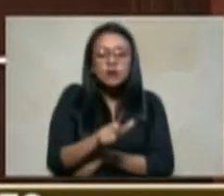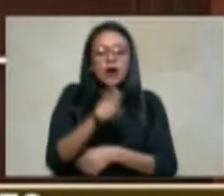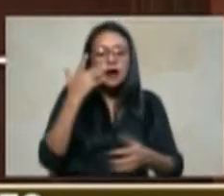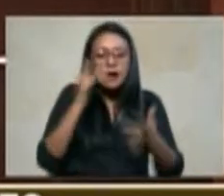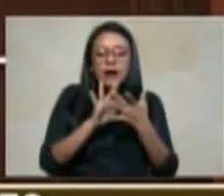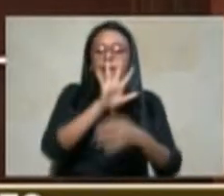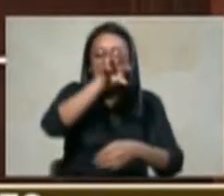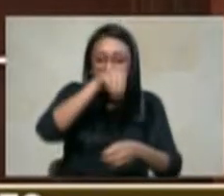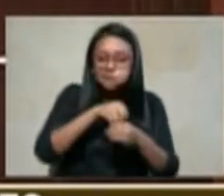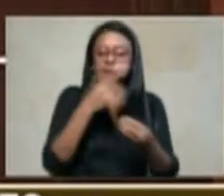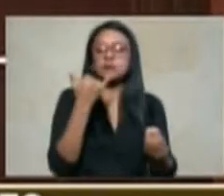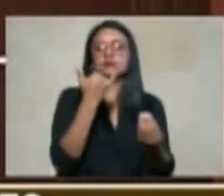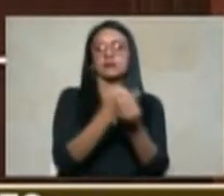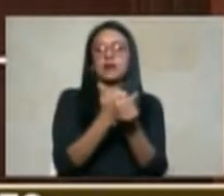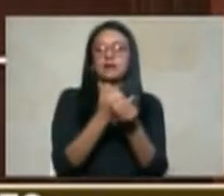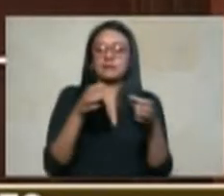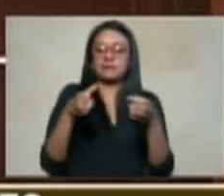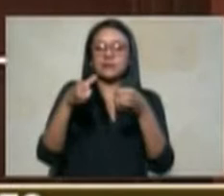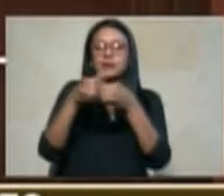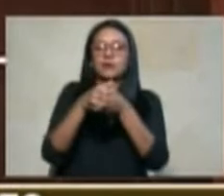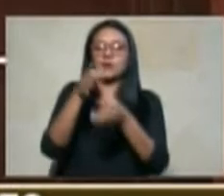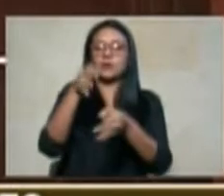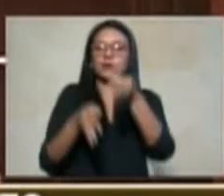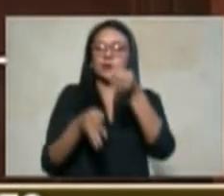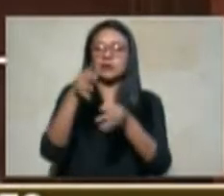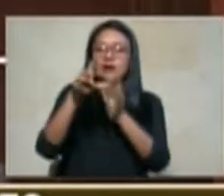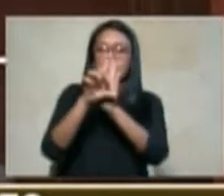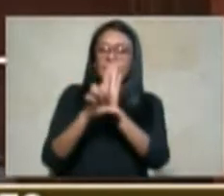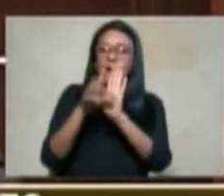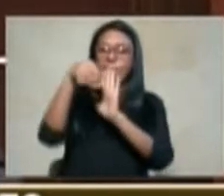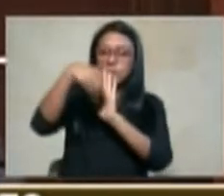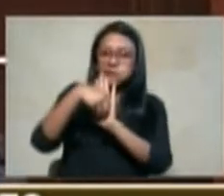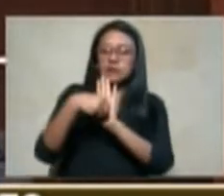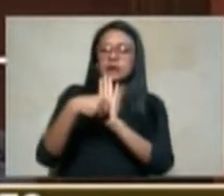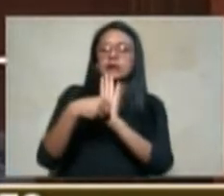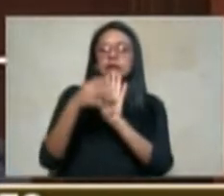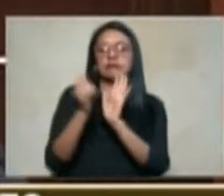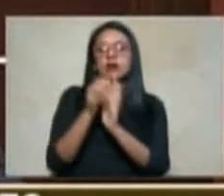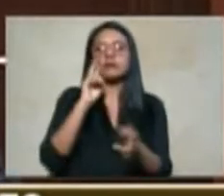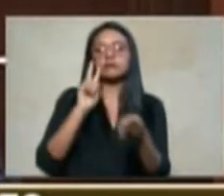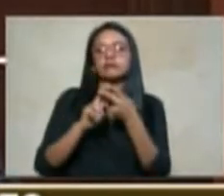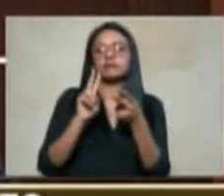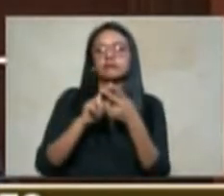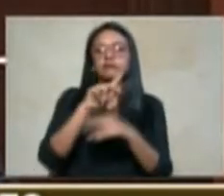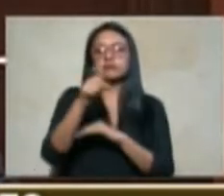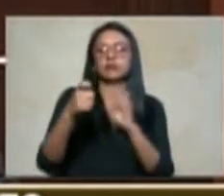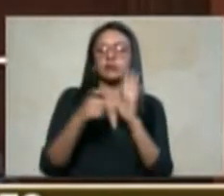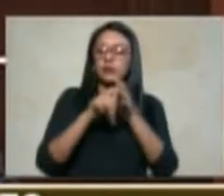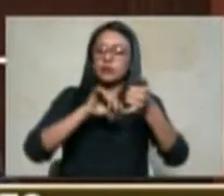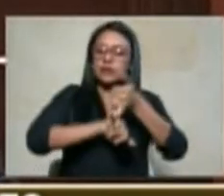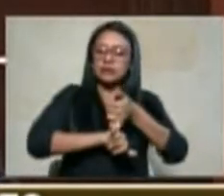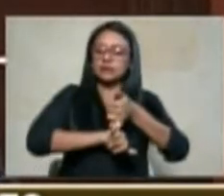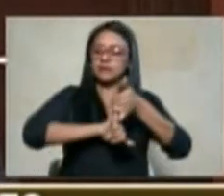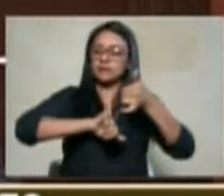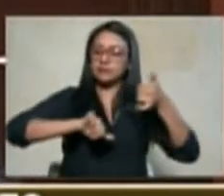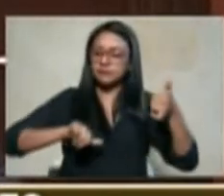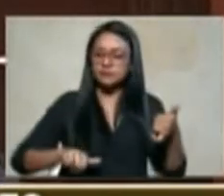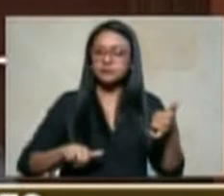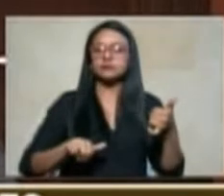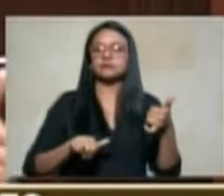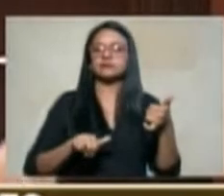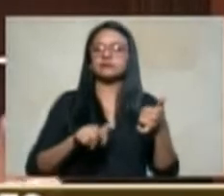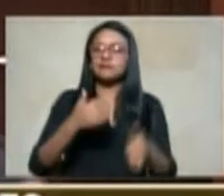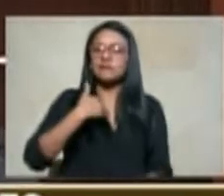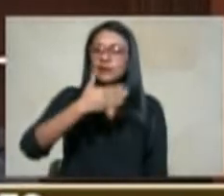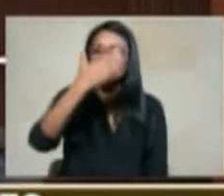judicial y que naturalmente tiene la connotación de la independencia y de la sabiduría desde la administración